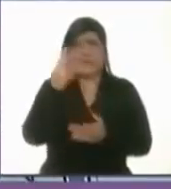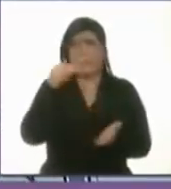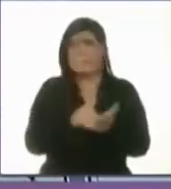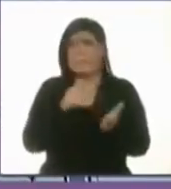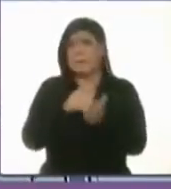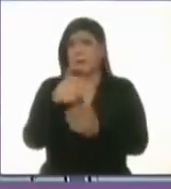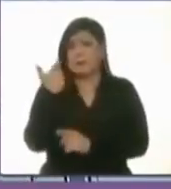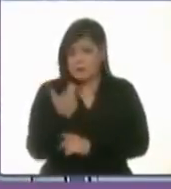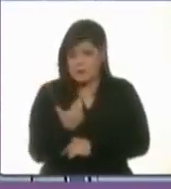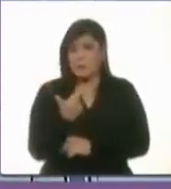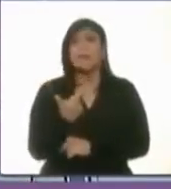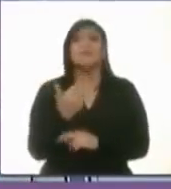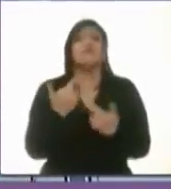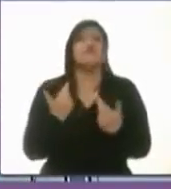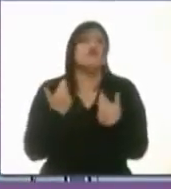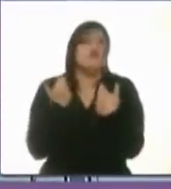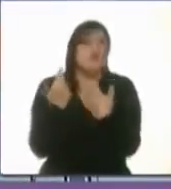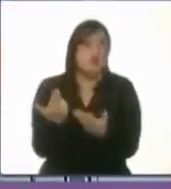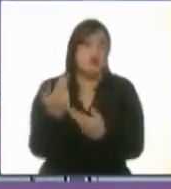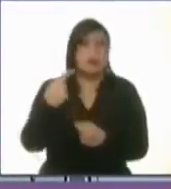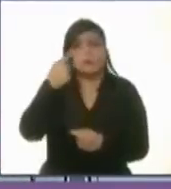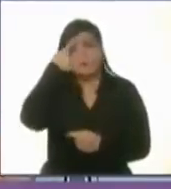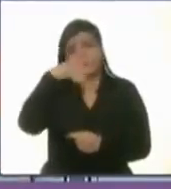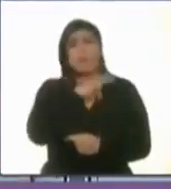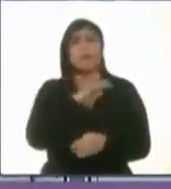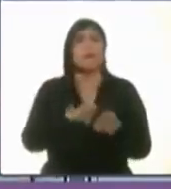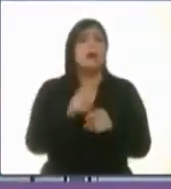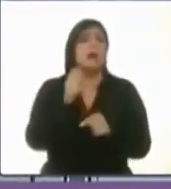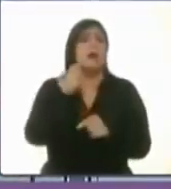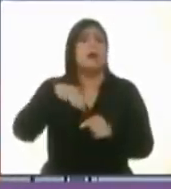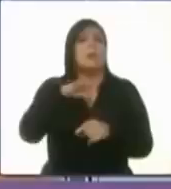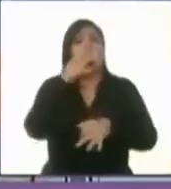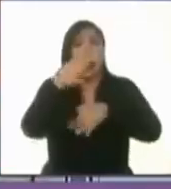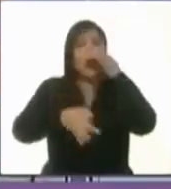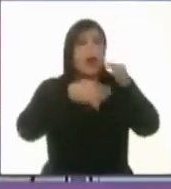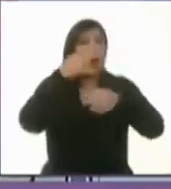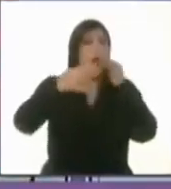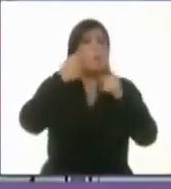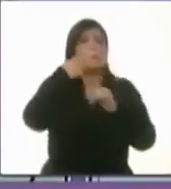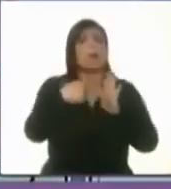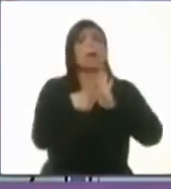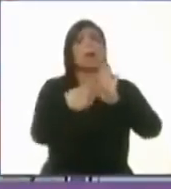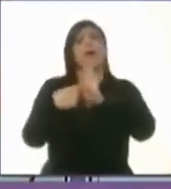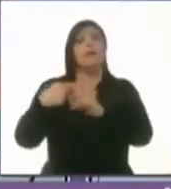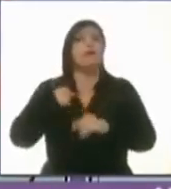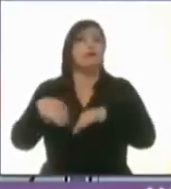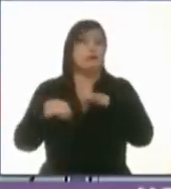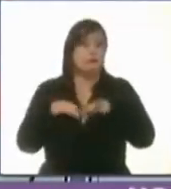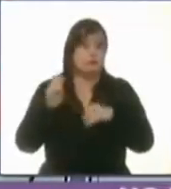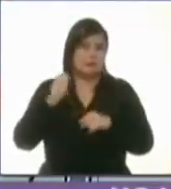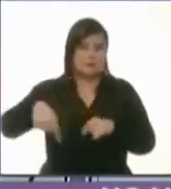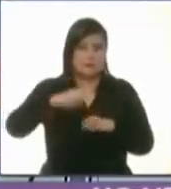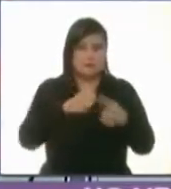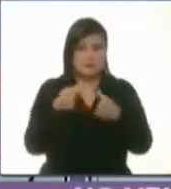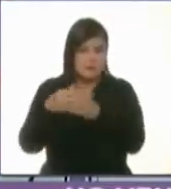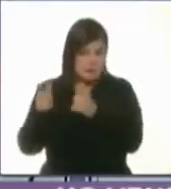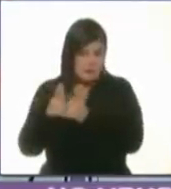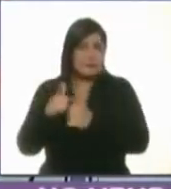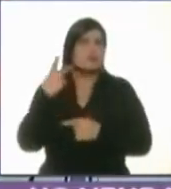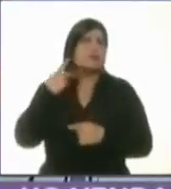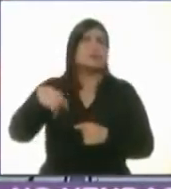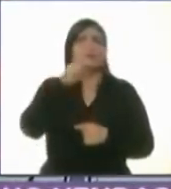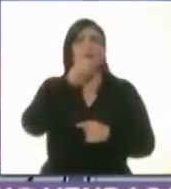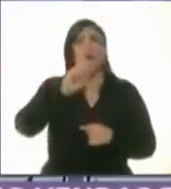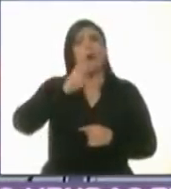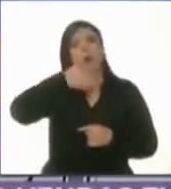que les han regalado para su autopromoción y la autopromoción o la promoción de sus candidatos.